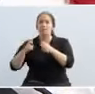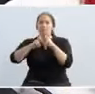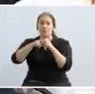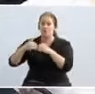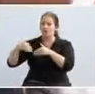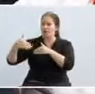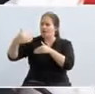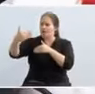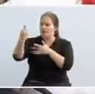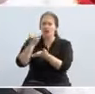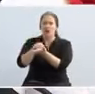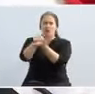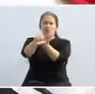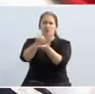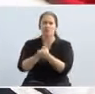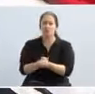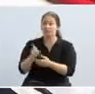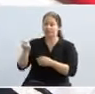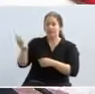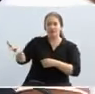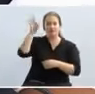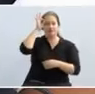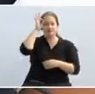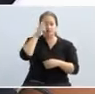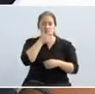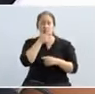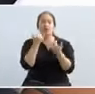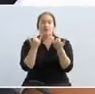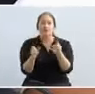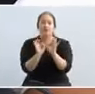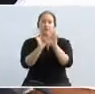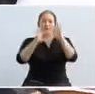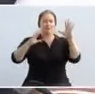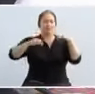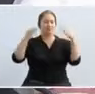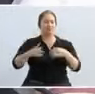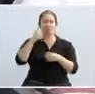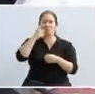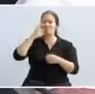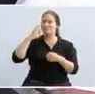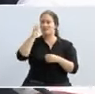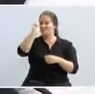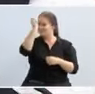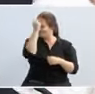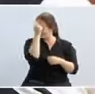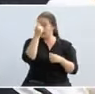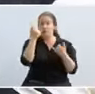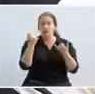continente. Y esta es una oportunidad histórica de ofrecer soluciones de fondo a